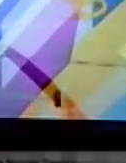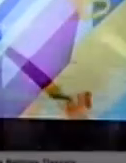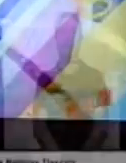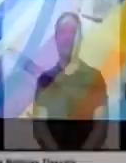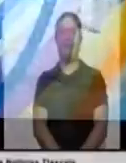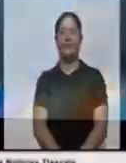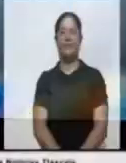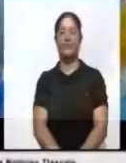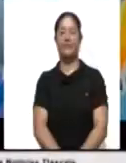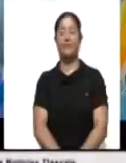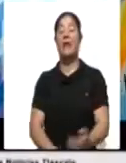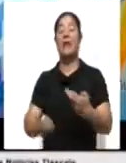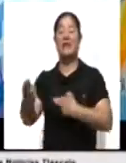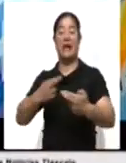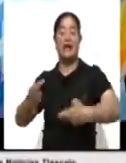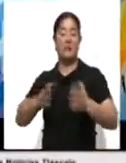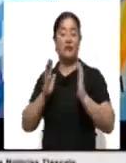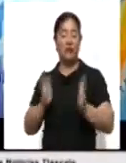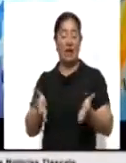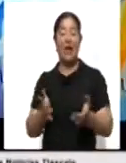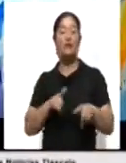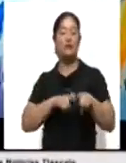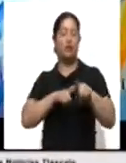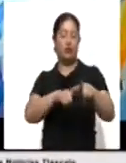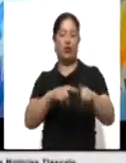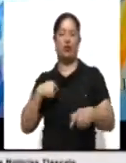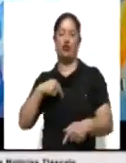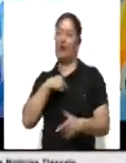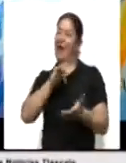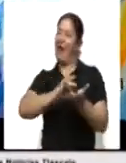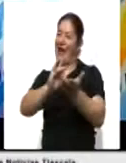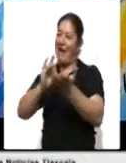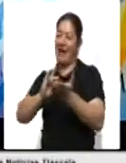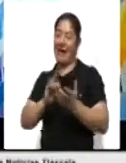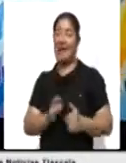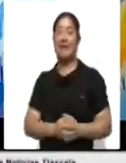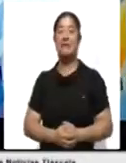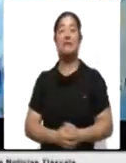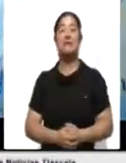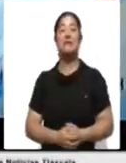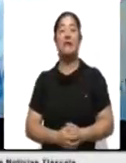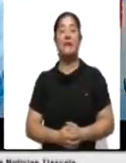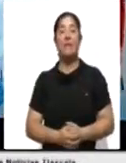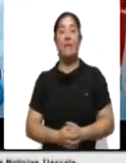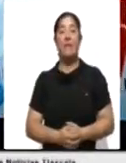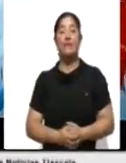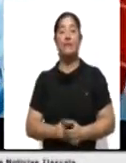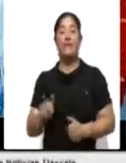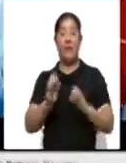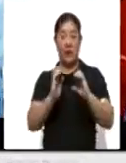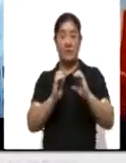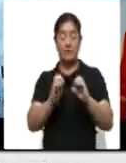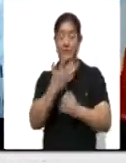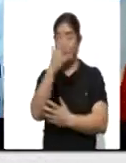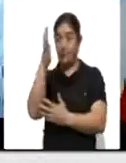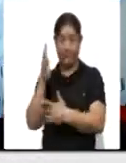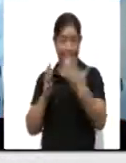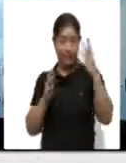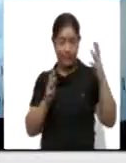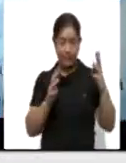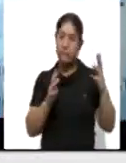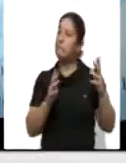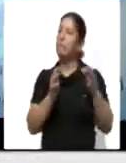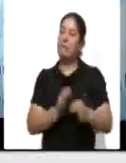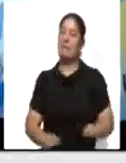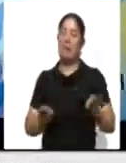Estamos de vuelta. Gracias por continuar con nosotros. Los árboles juegan un papel fundamental en la conservación del medio ambiente. Ayer